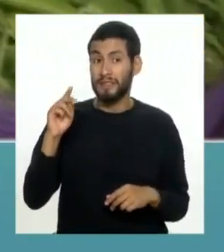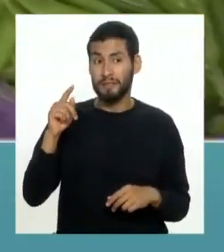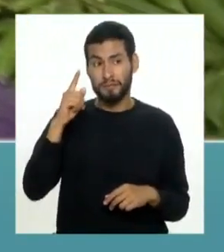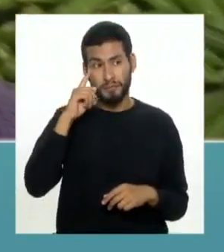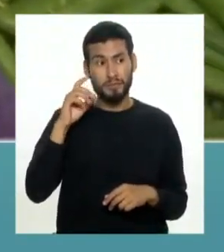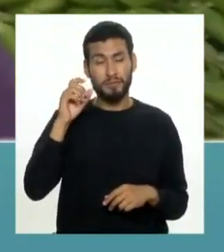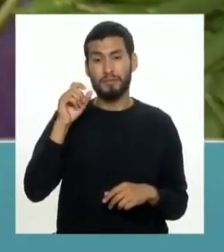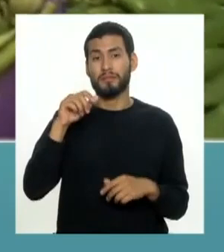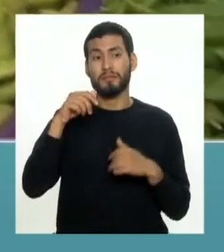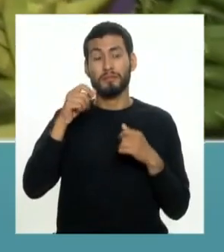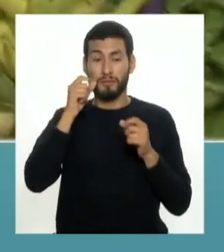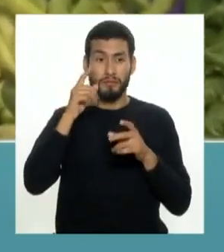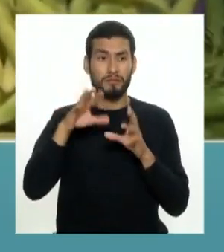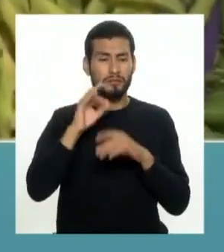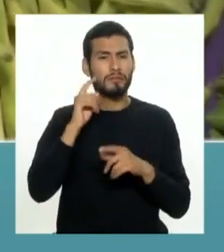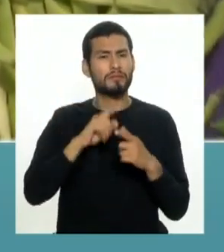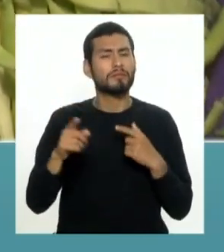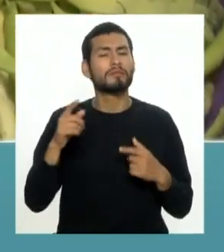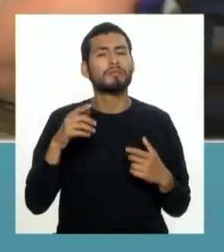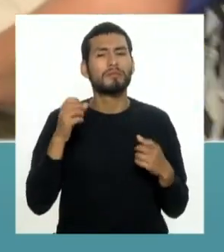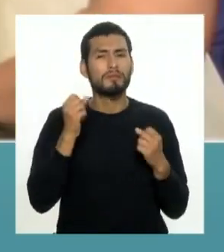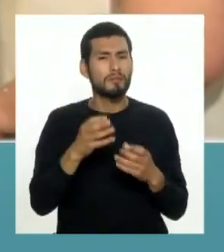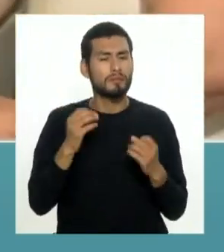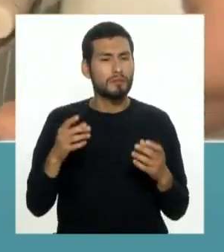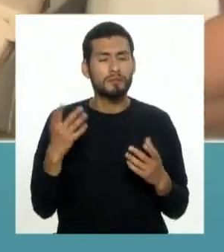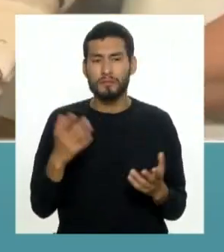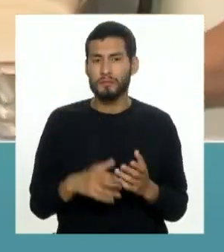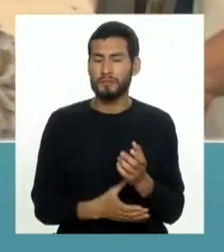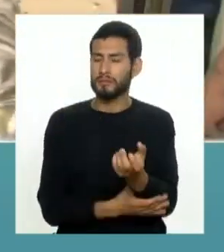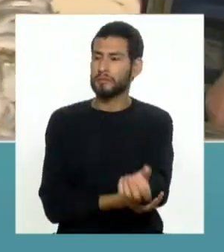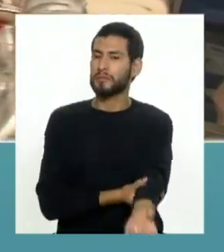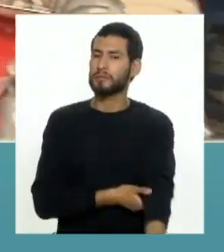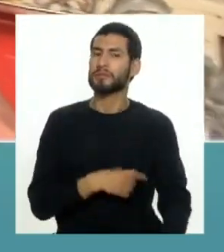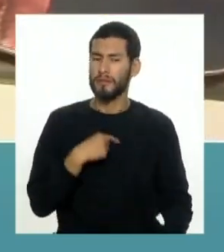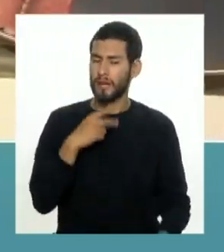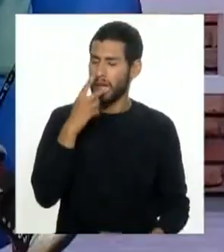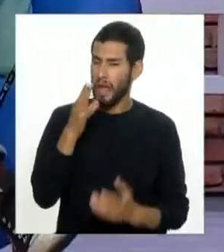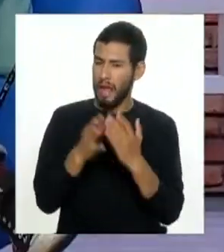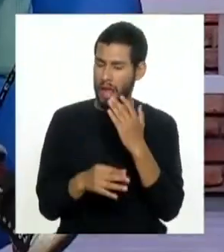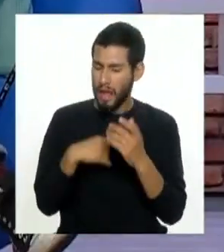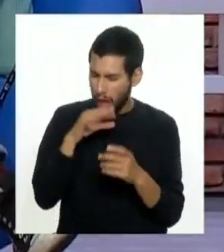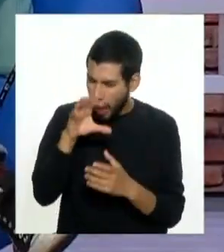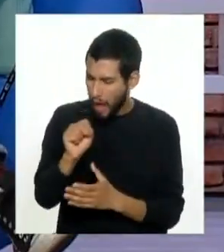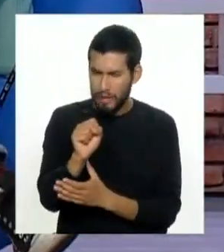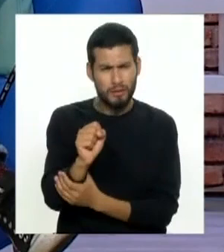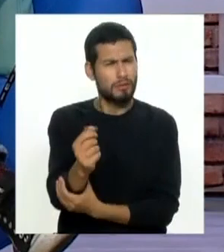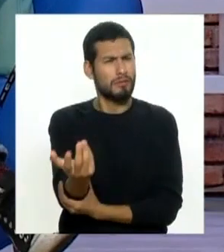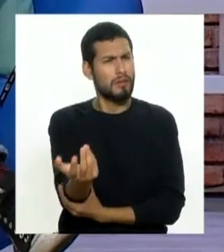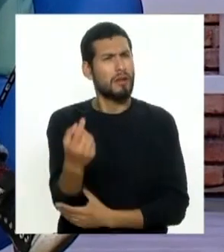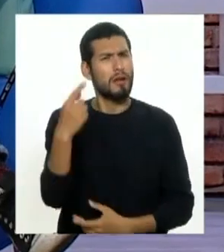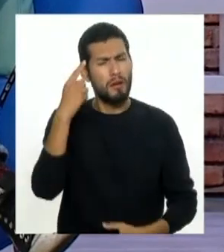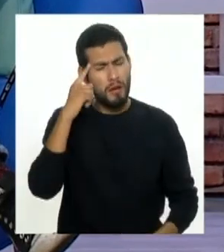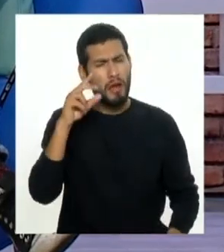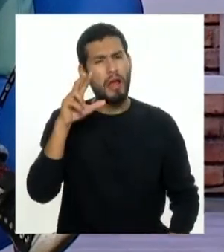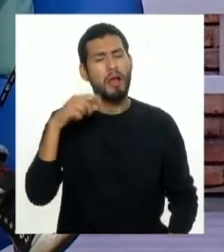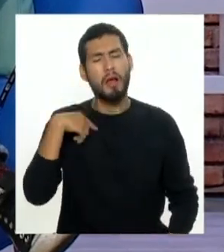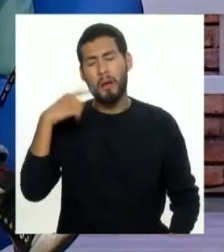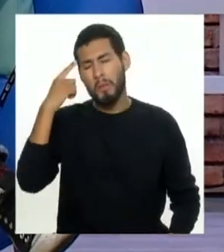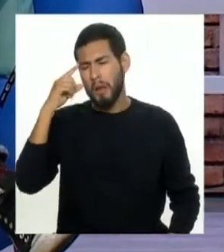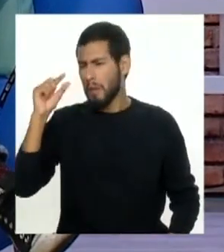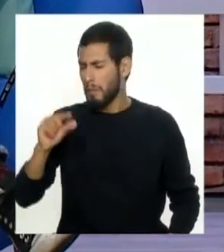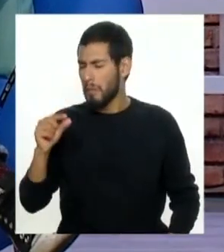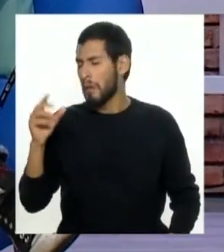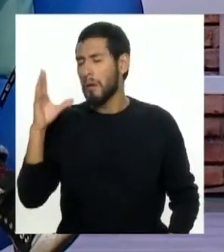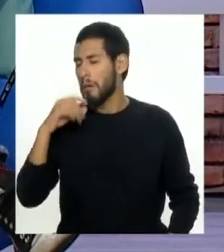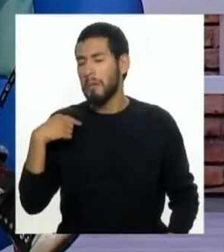descubrieron en cierto momento pero las más de las veces los consumidores pero caí en el aceite caí en el aceite dije qué barato y compré tres cuando